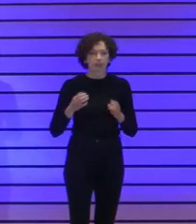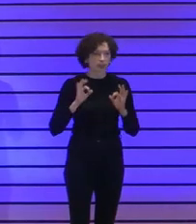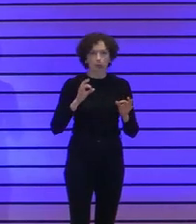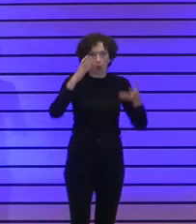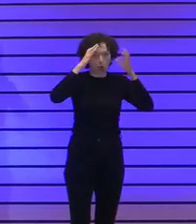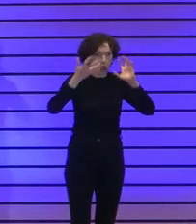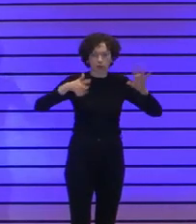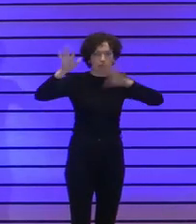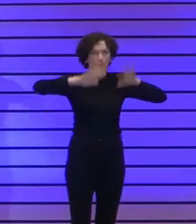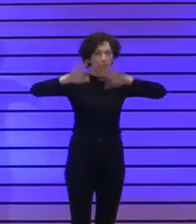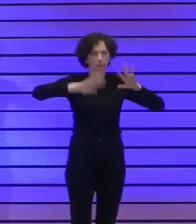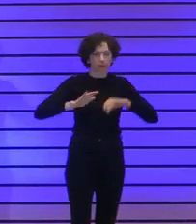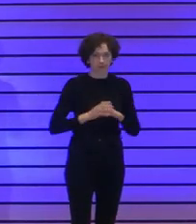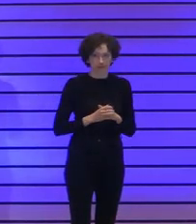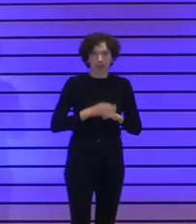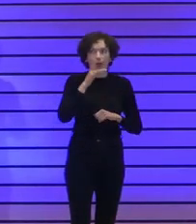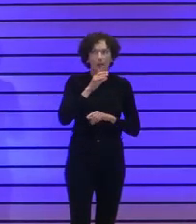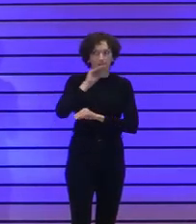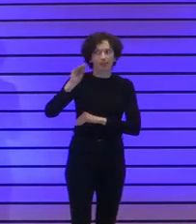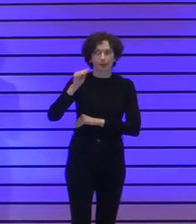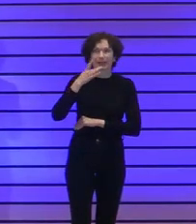a ver quién pregunta ahora